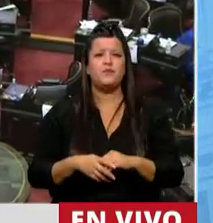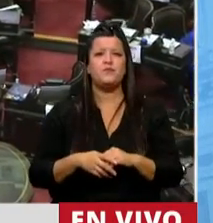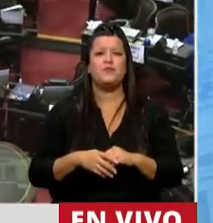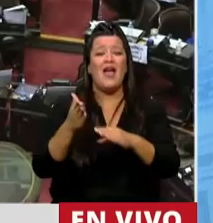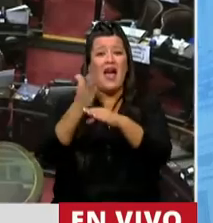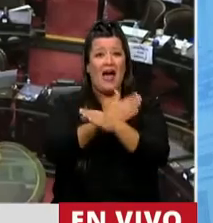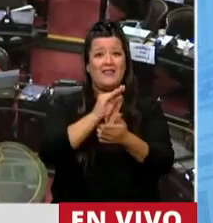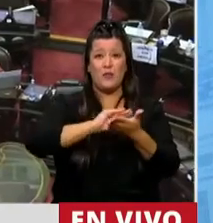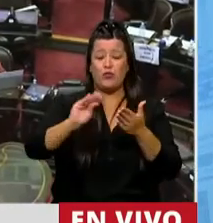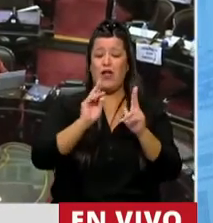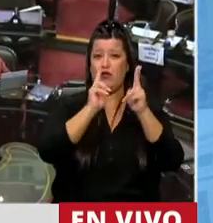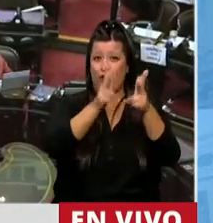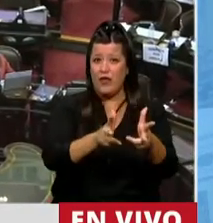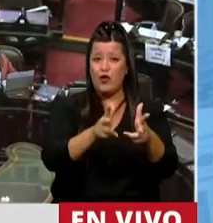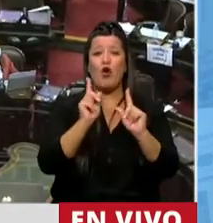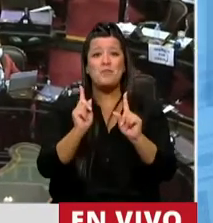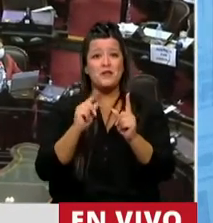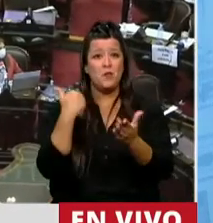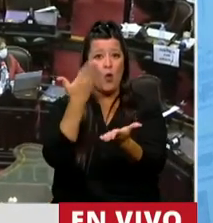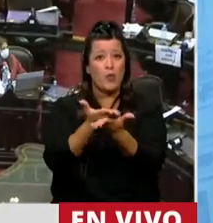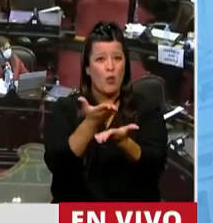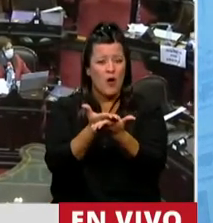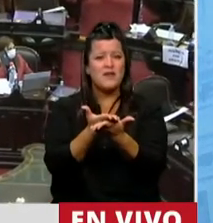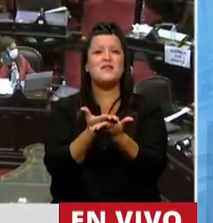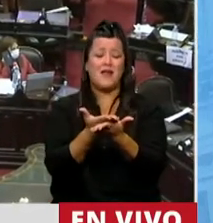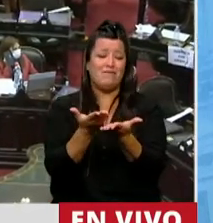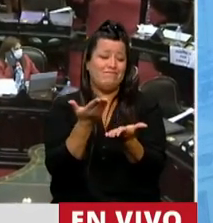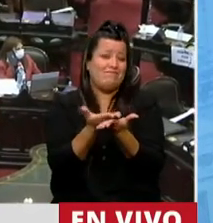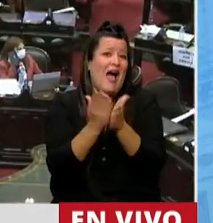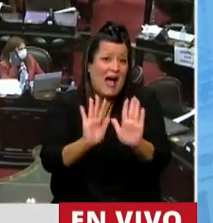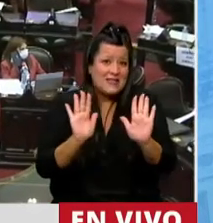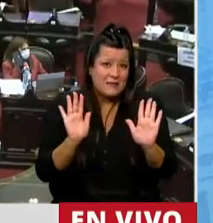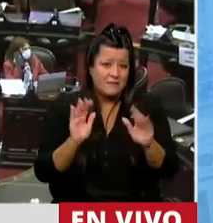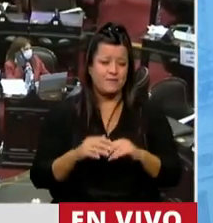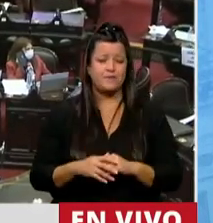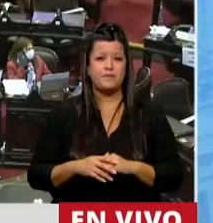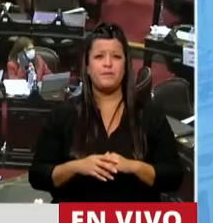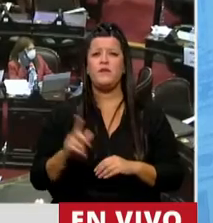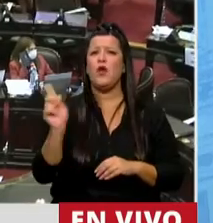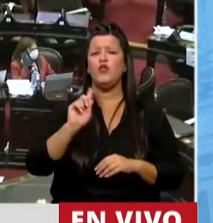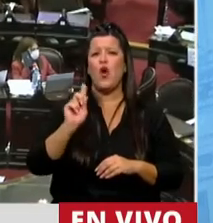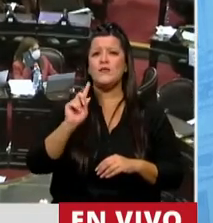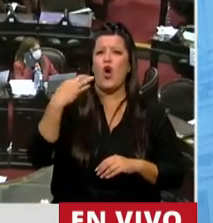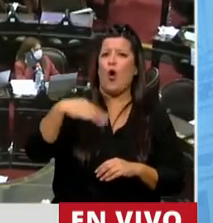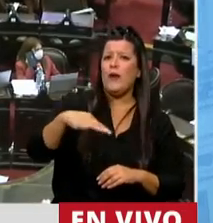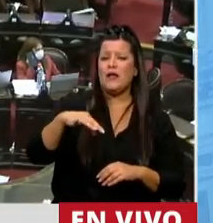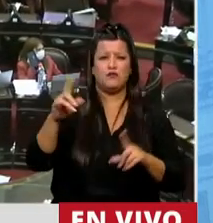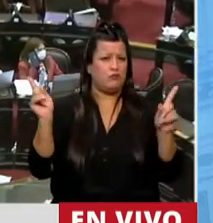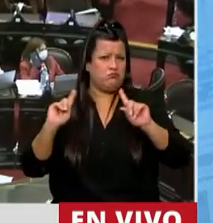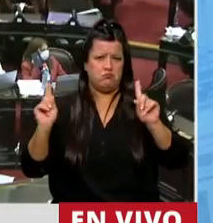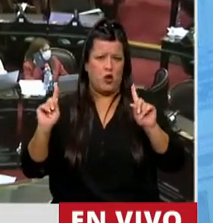esta propuesta es una propuesta justamente, no es ni obligatoria,